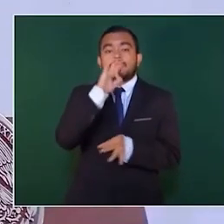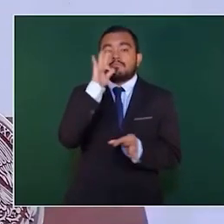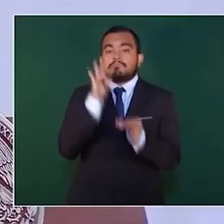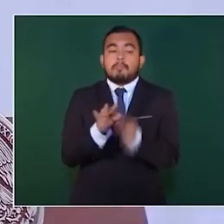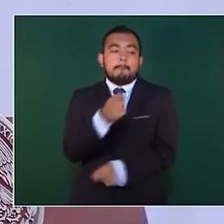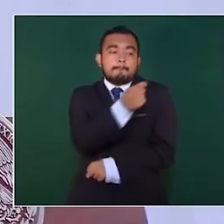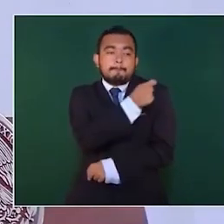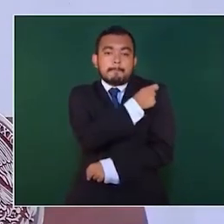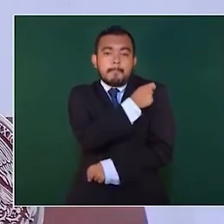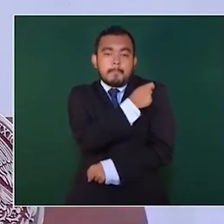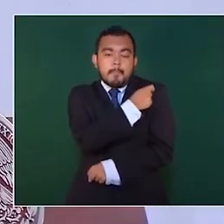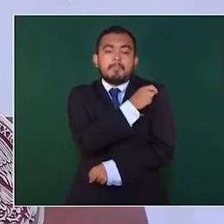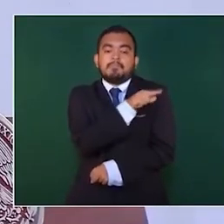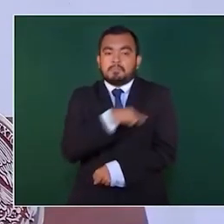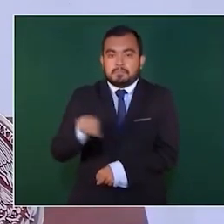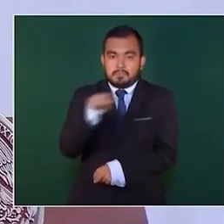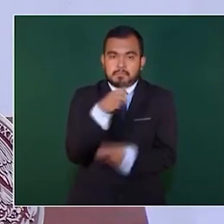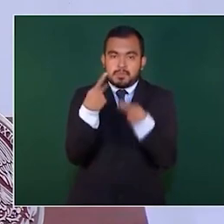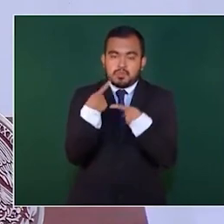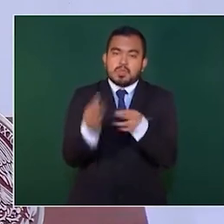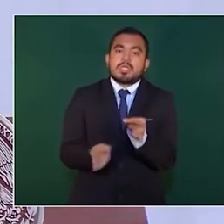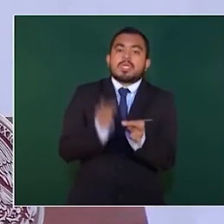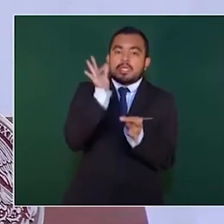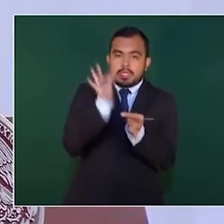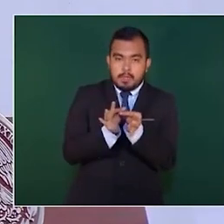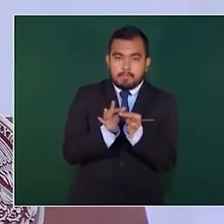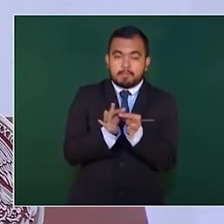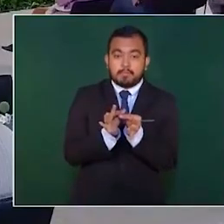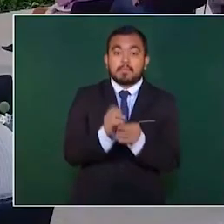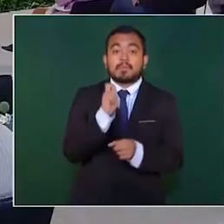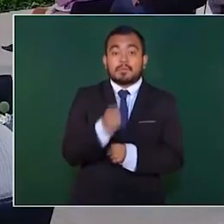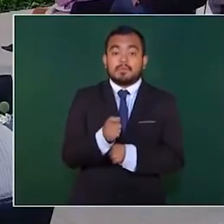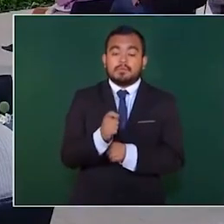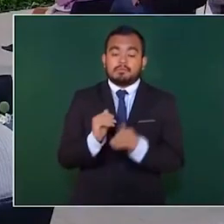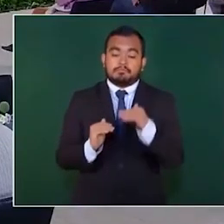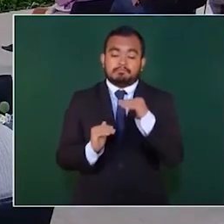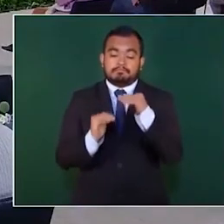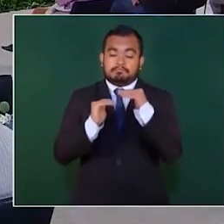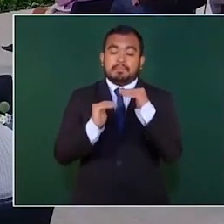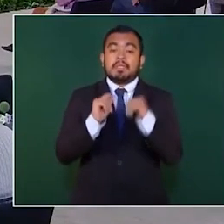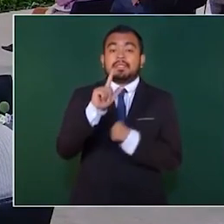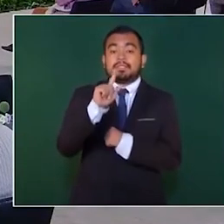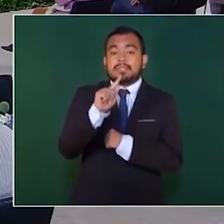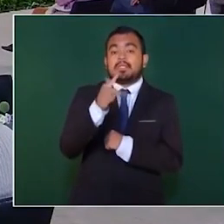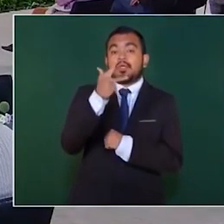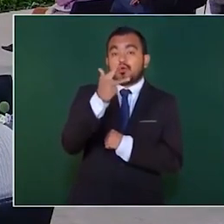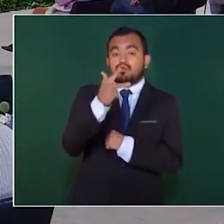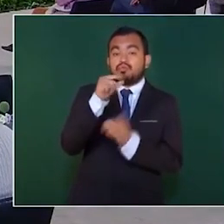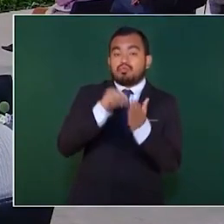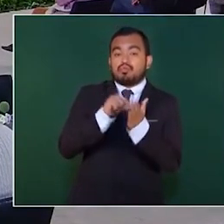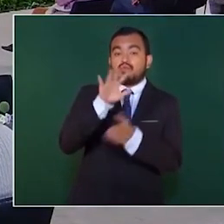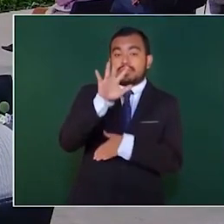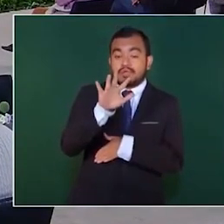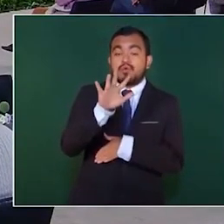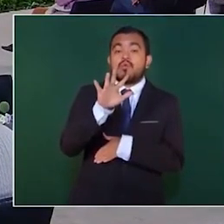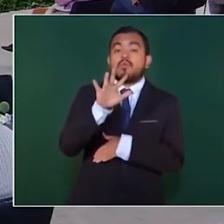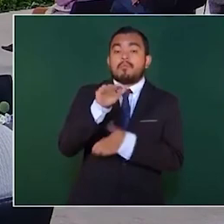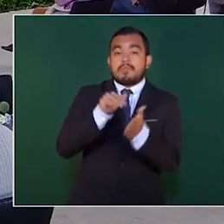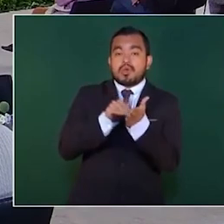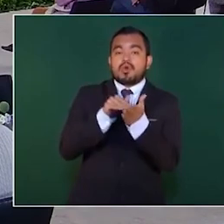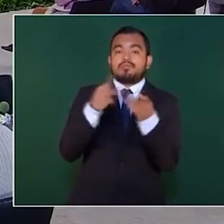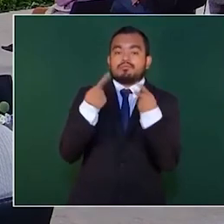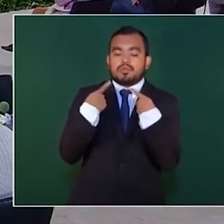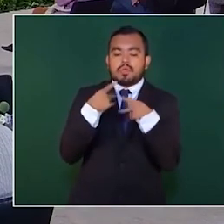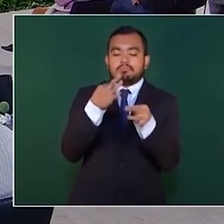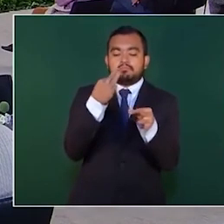aplicadas hasta el momento a 78.5 millones de personas. Continuamos